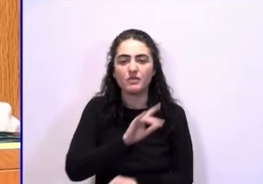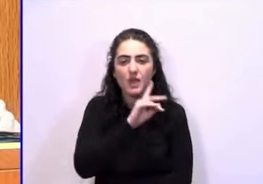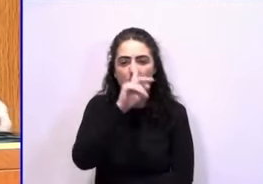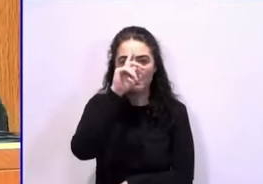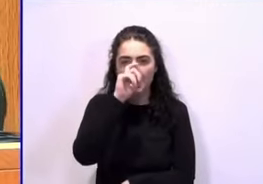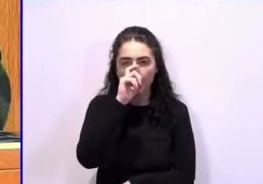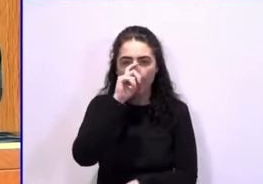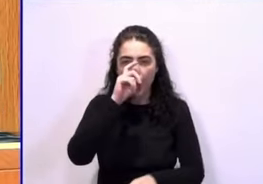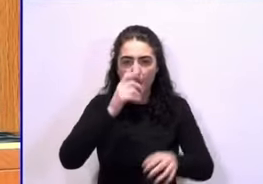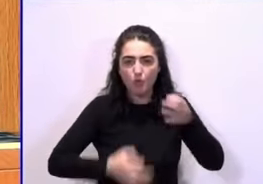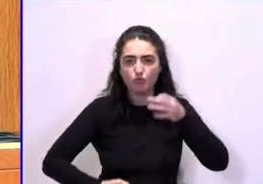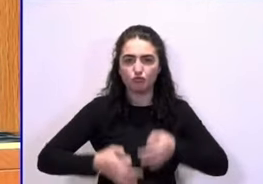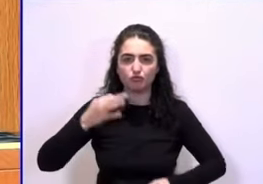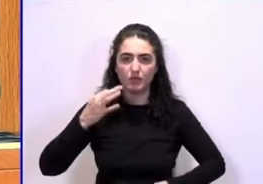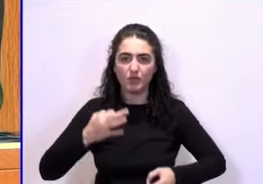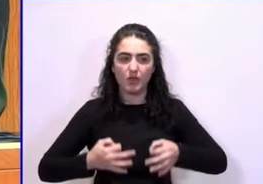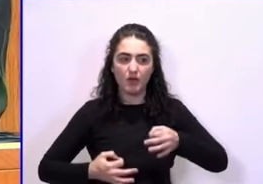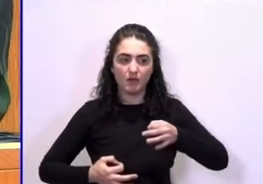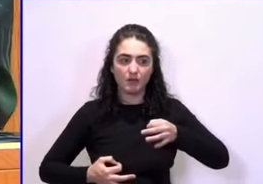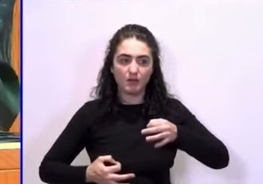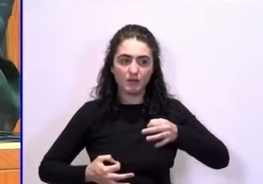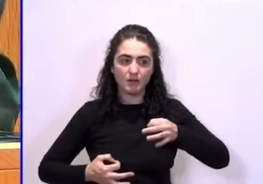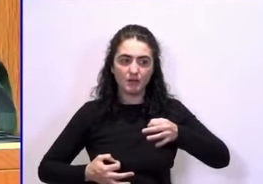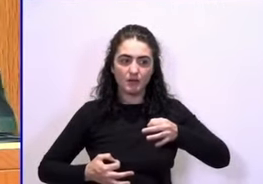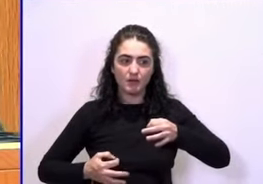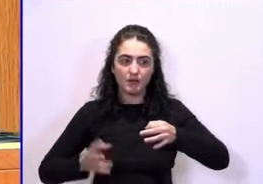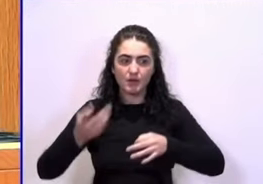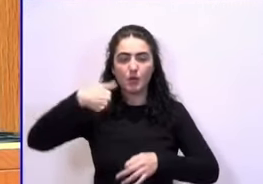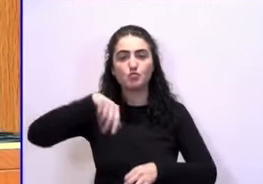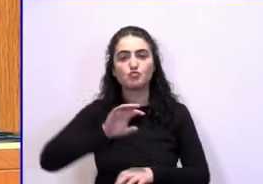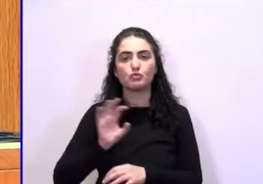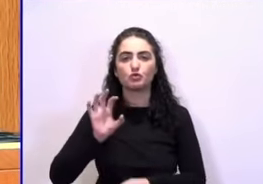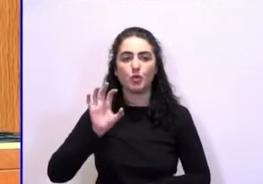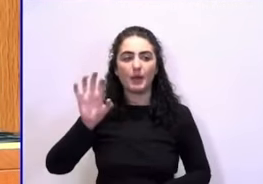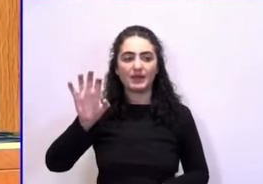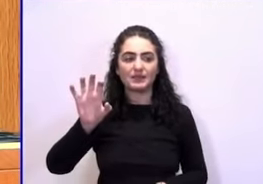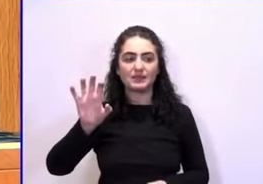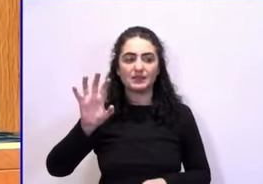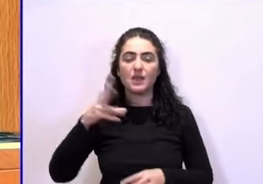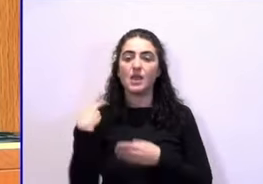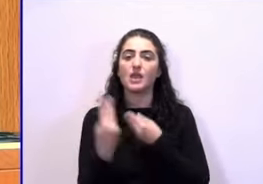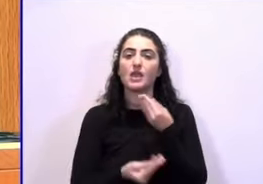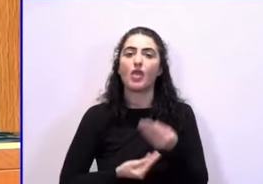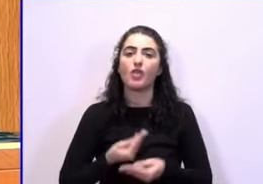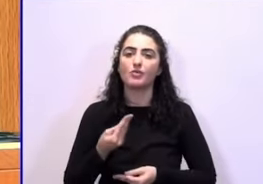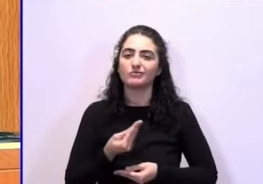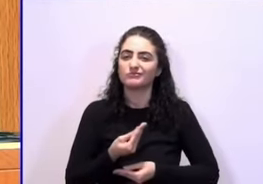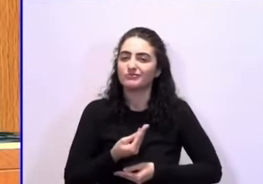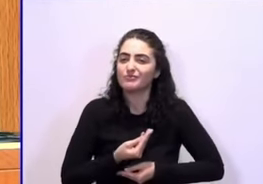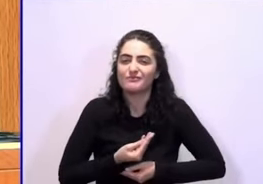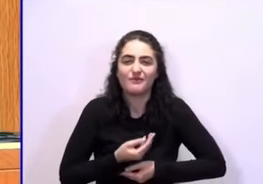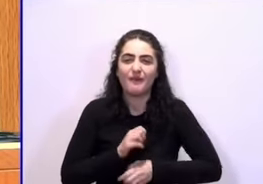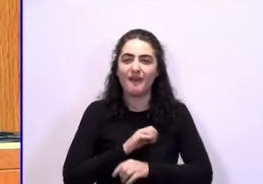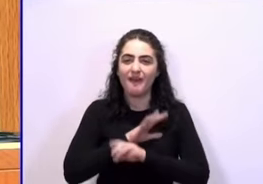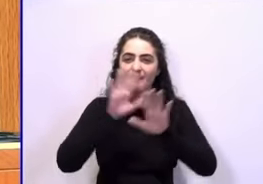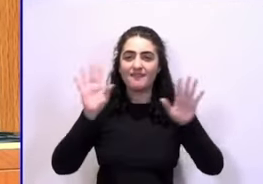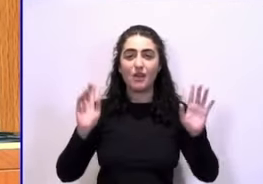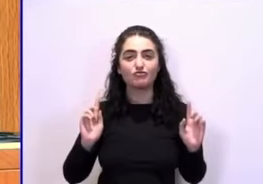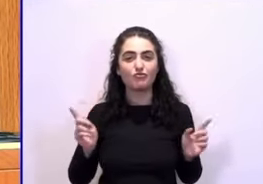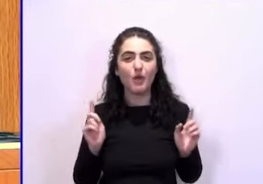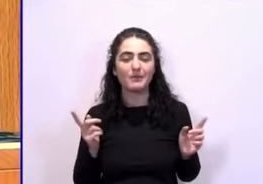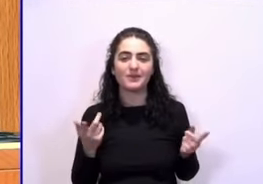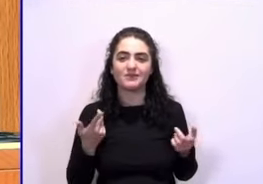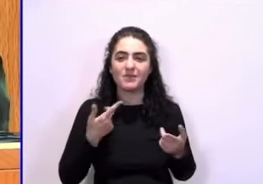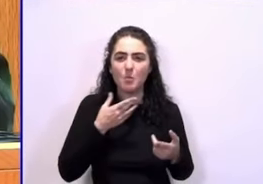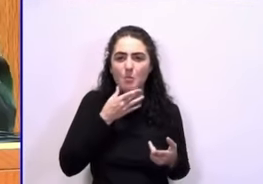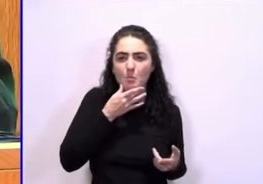la justicia en nuestro país. Y lo hacemos con el convencimiento que solo explicando la